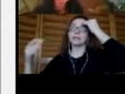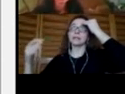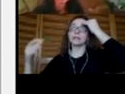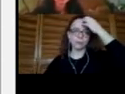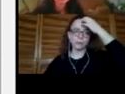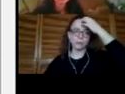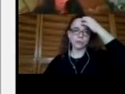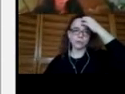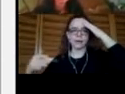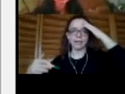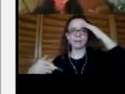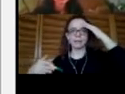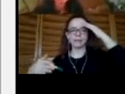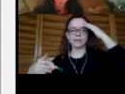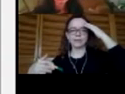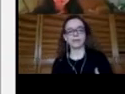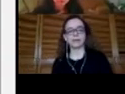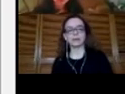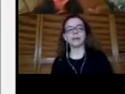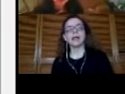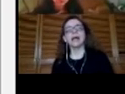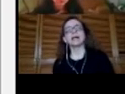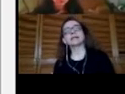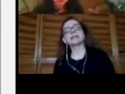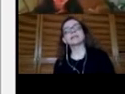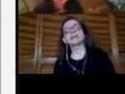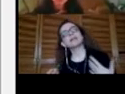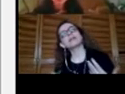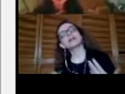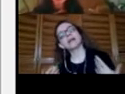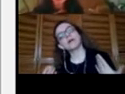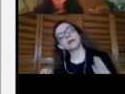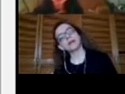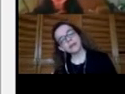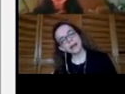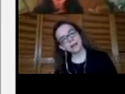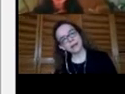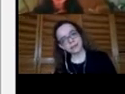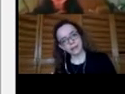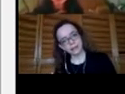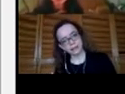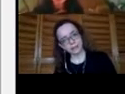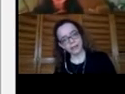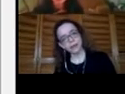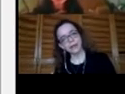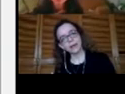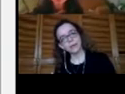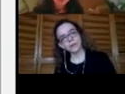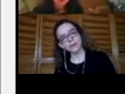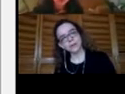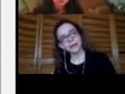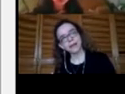éxito en la disminución del embarazo en adolescentes, estamos tratando de reorientar esta estrategia. Lo que